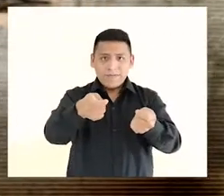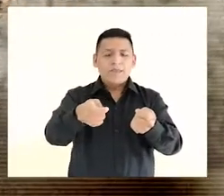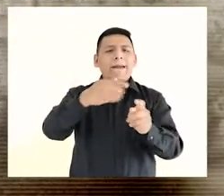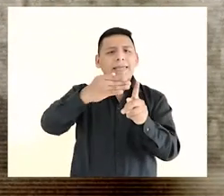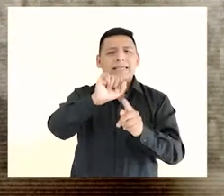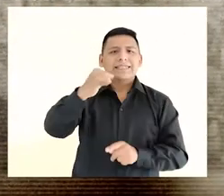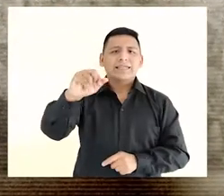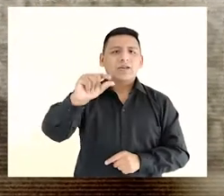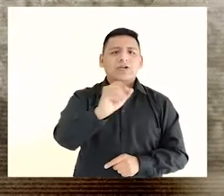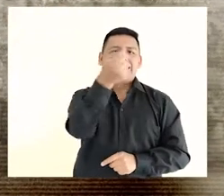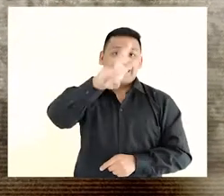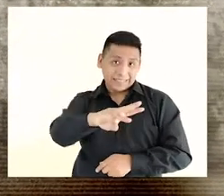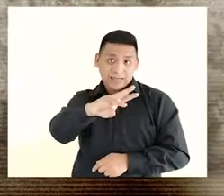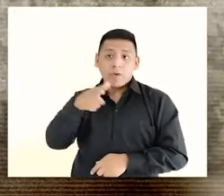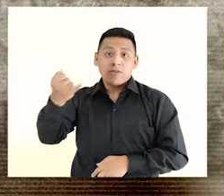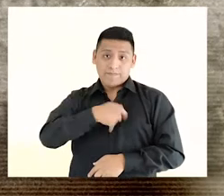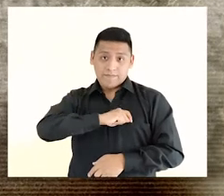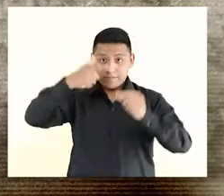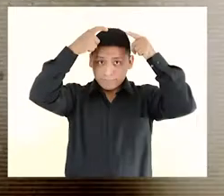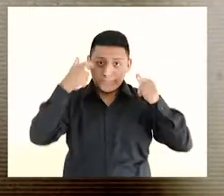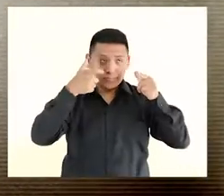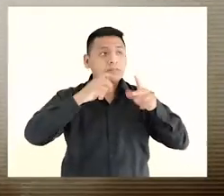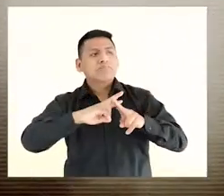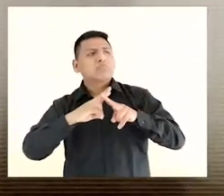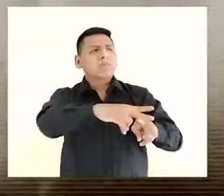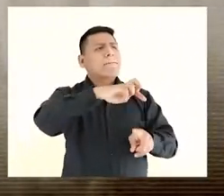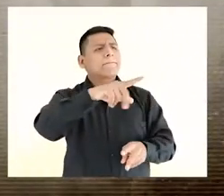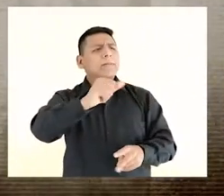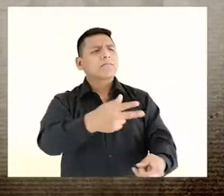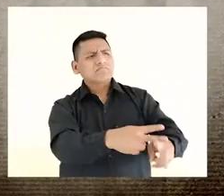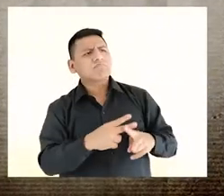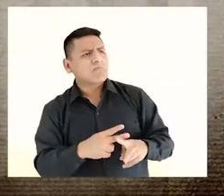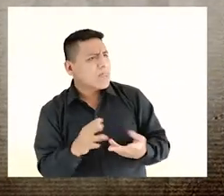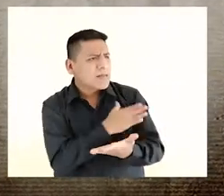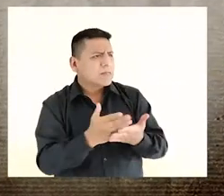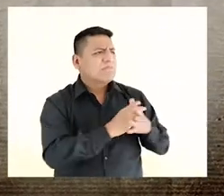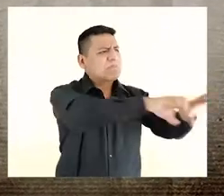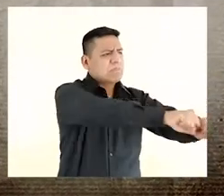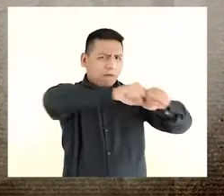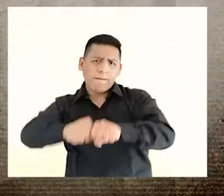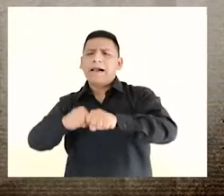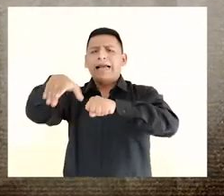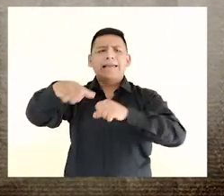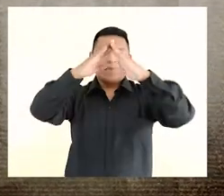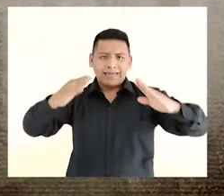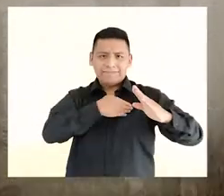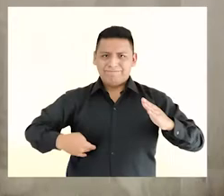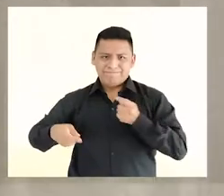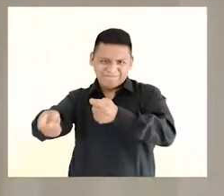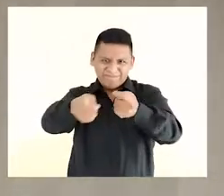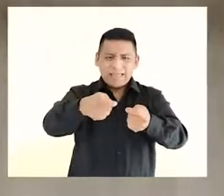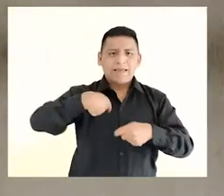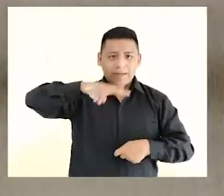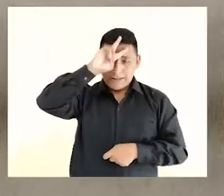mediados del siglo XVI, cuando la corona española se lo apropió por las deudas contraídas por el mayorazgo de Pizarro para que sirviese como